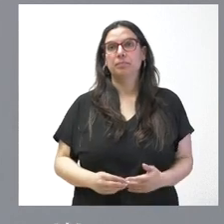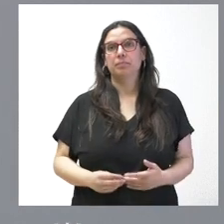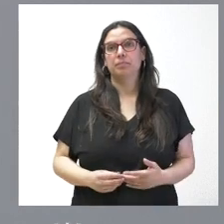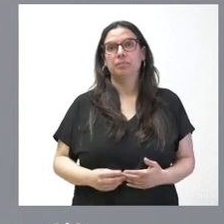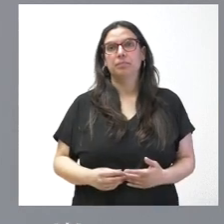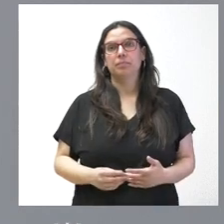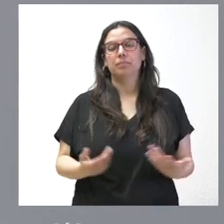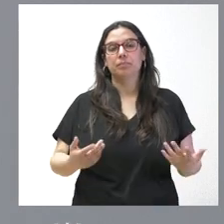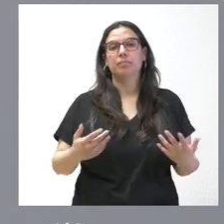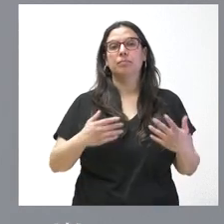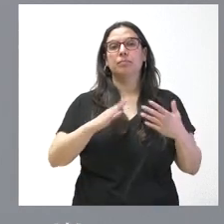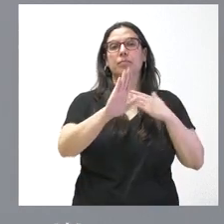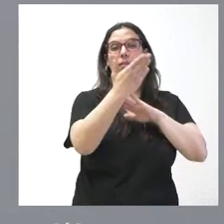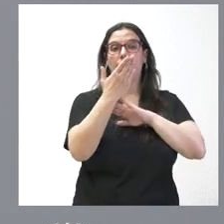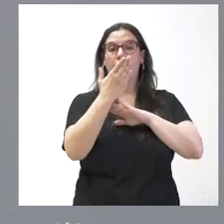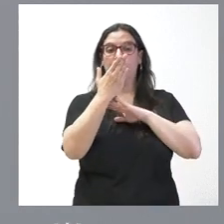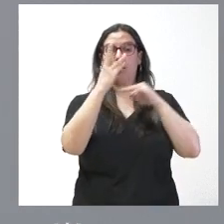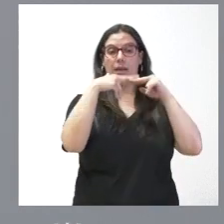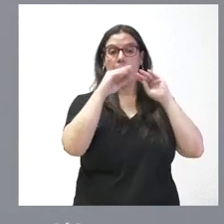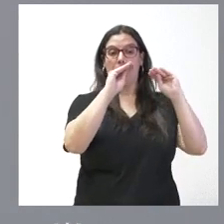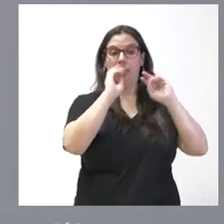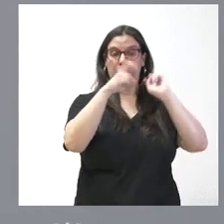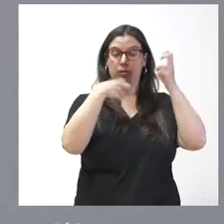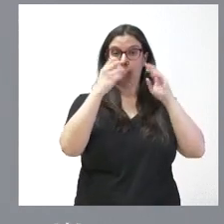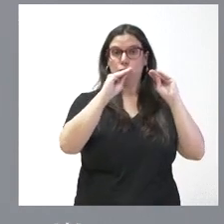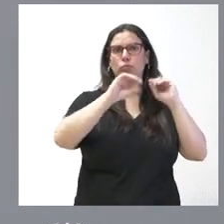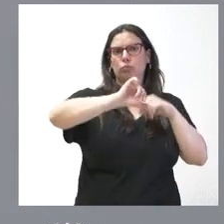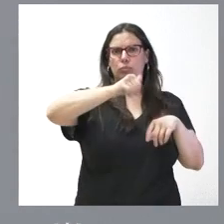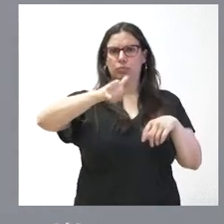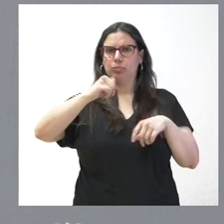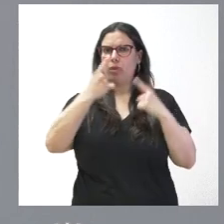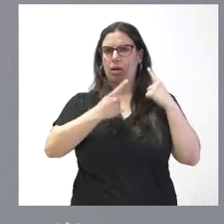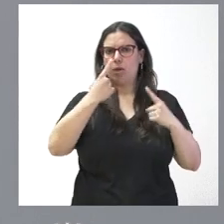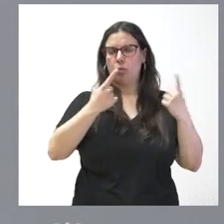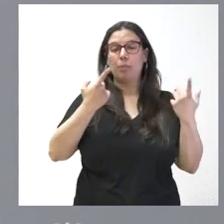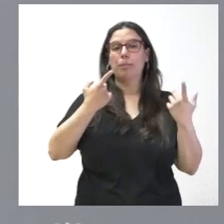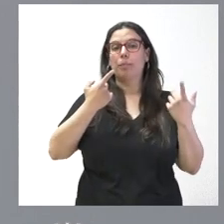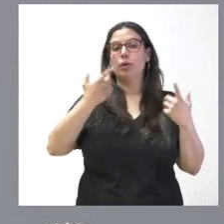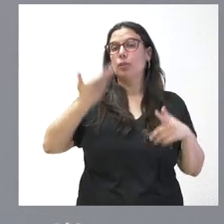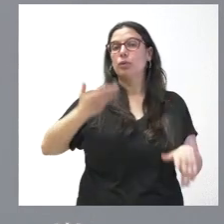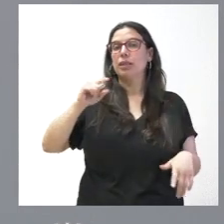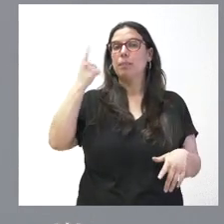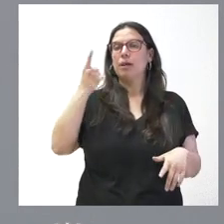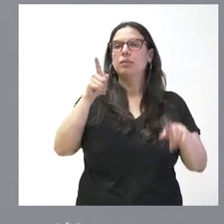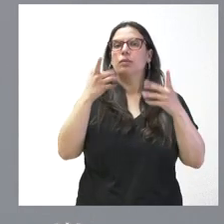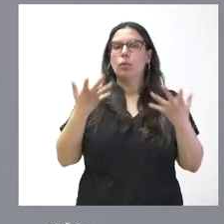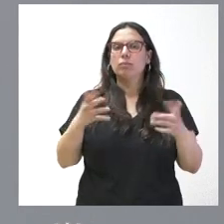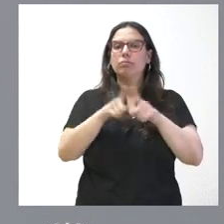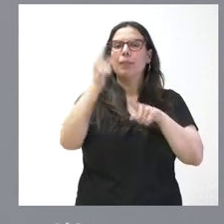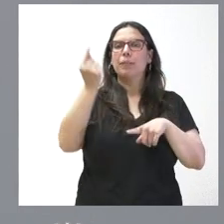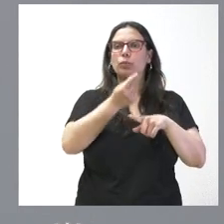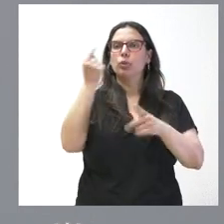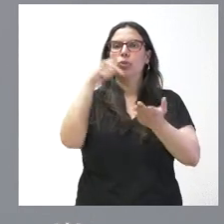se han aprobado enmiendas pero se mantiene lo que yo creo que es muy importante es una dirección de un presupuesto que baja impuestos